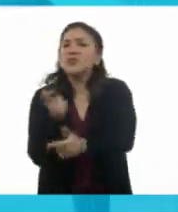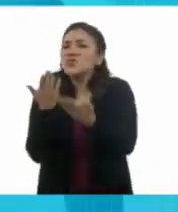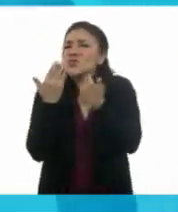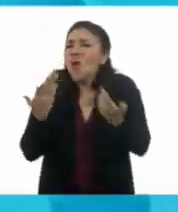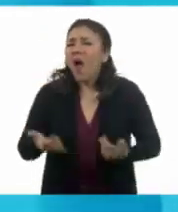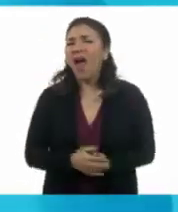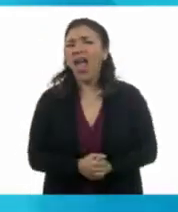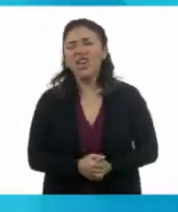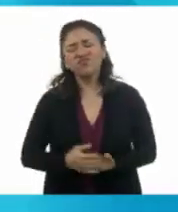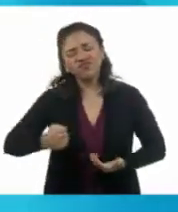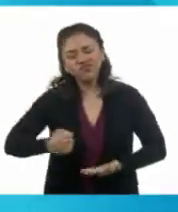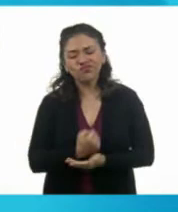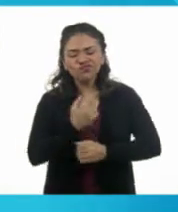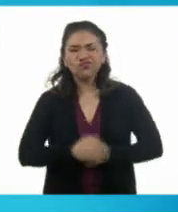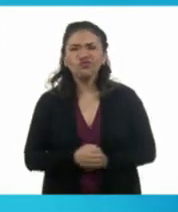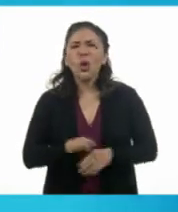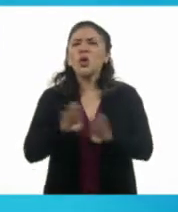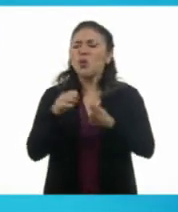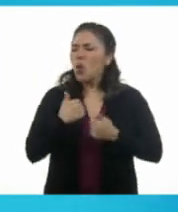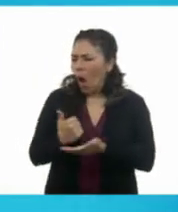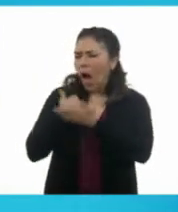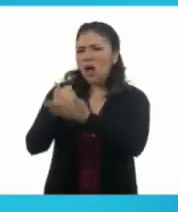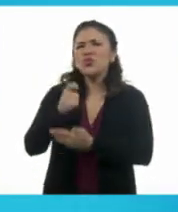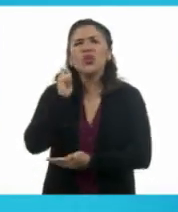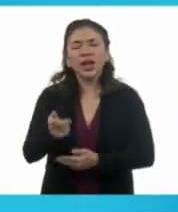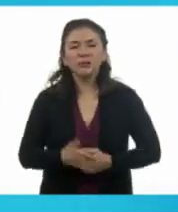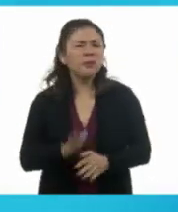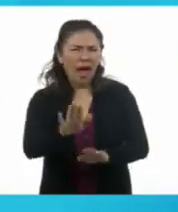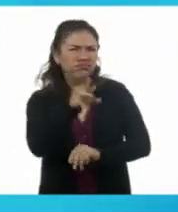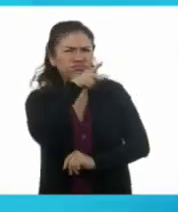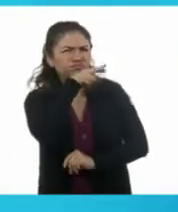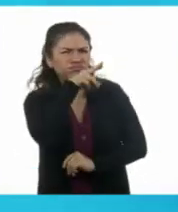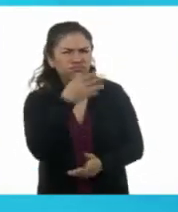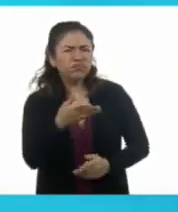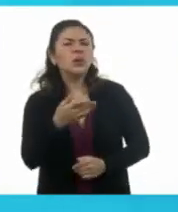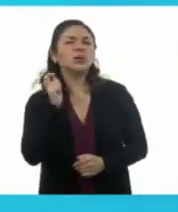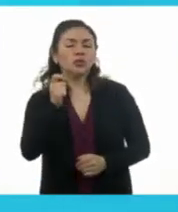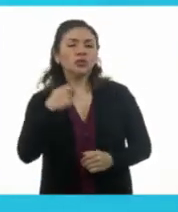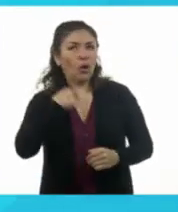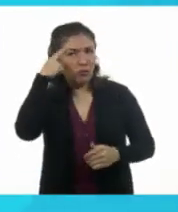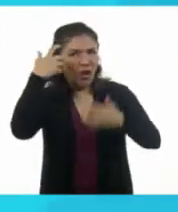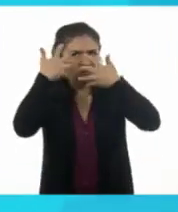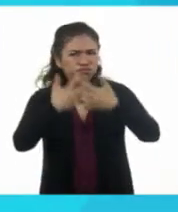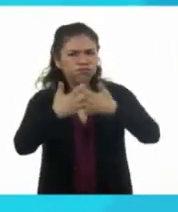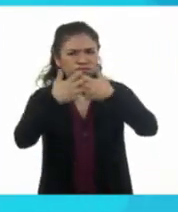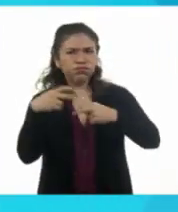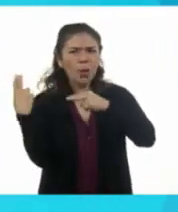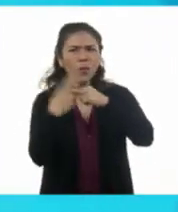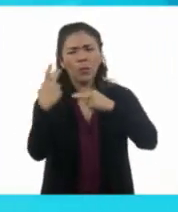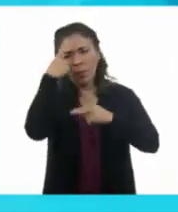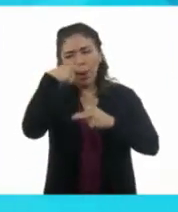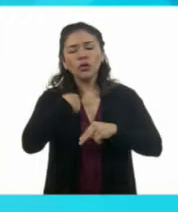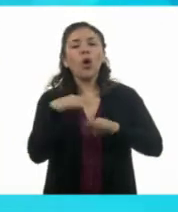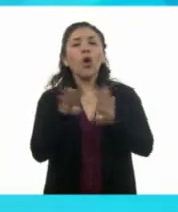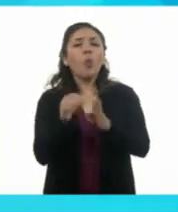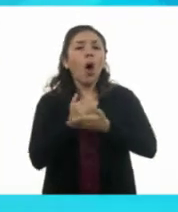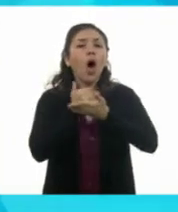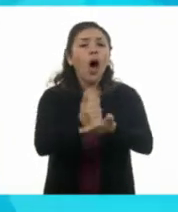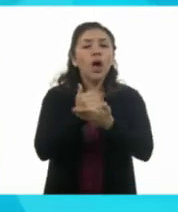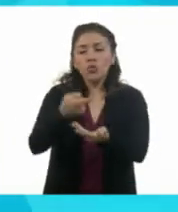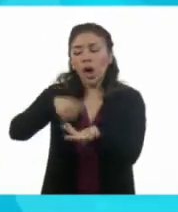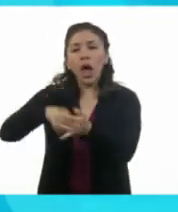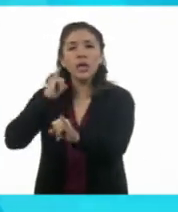¡Ay! ¿Qué podemos hacer para ayudarte? No te preocupes, Lucy. Fui programado para cumplir con mis tareas de asistente virtual.